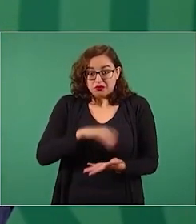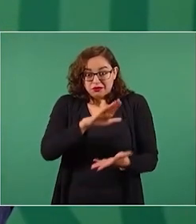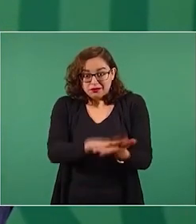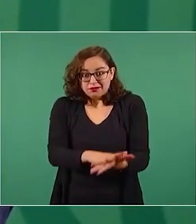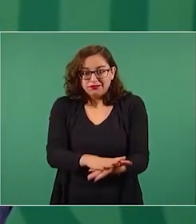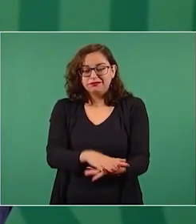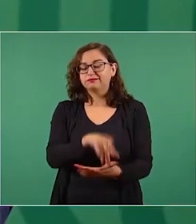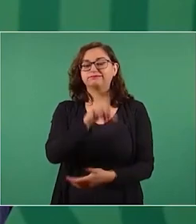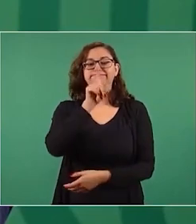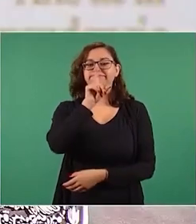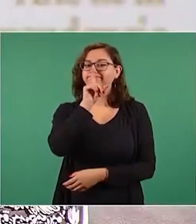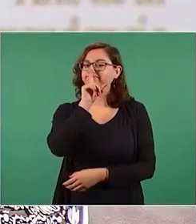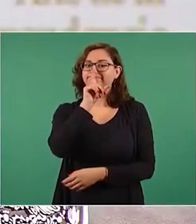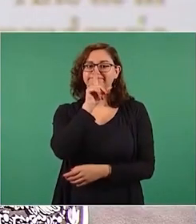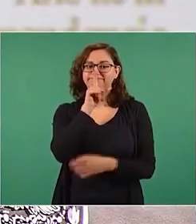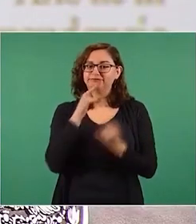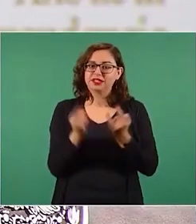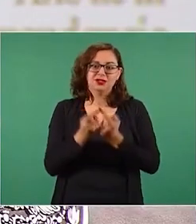historia.